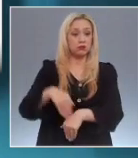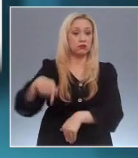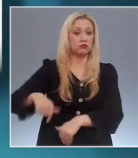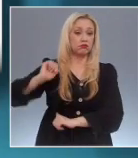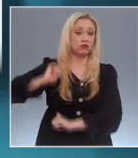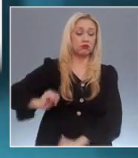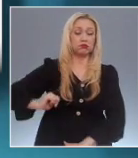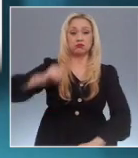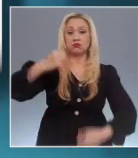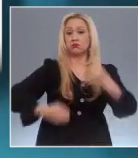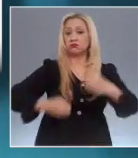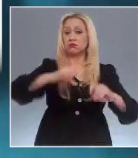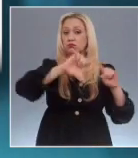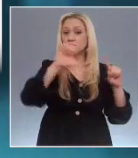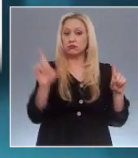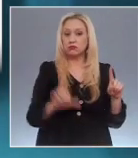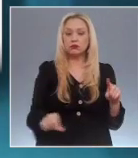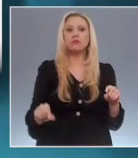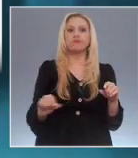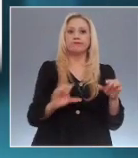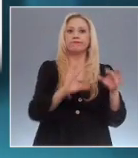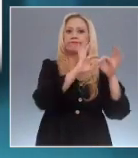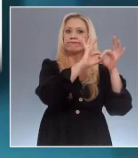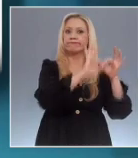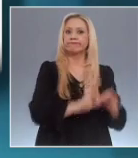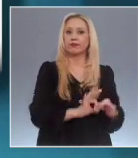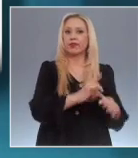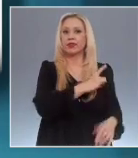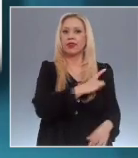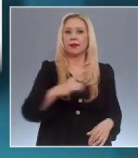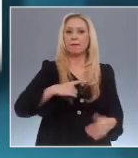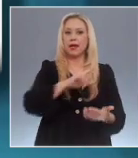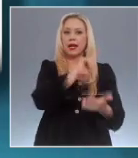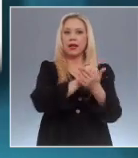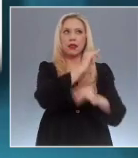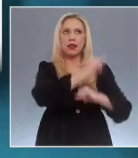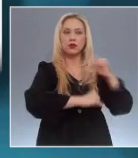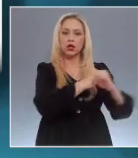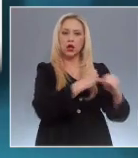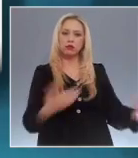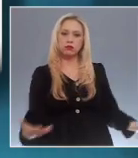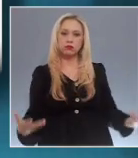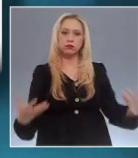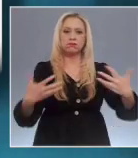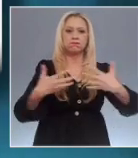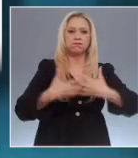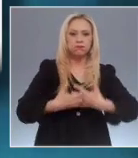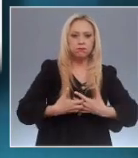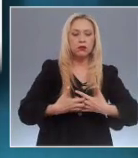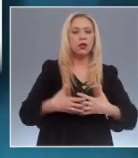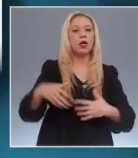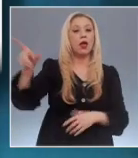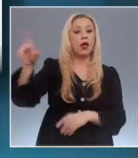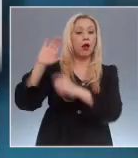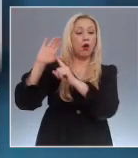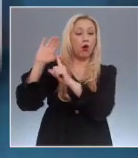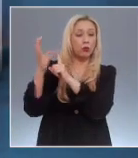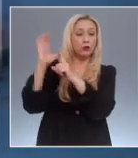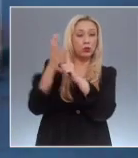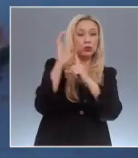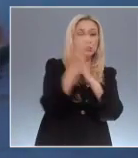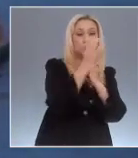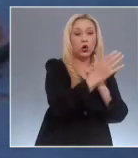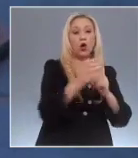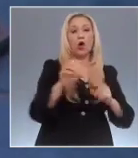deben aplicar. Indicó que la mayoría de los comités de Naciones Unidas han emitido recomendaciones al Estado mexicano en materia de